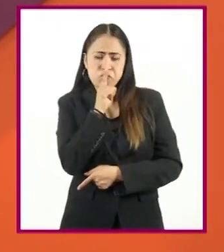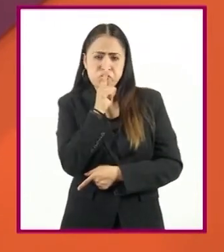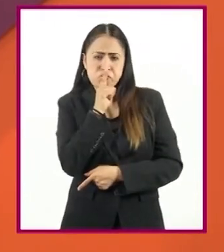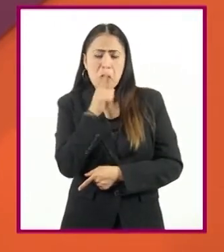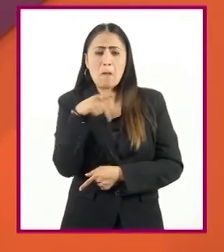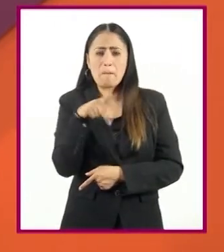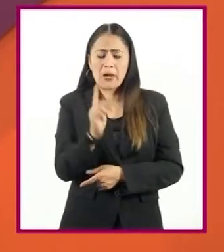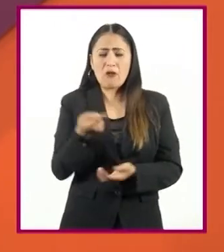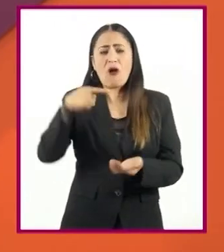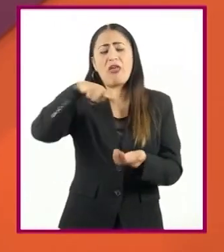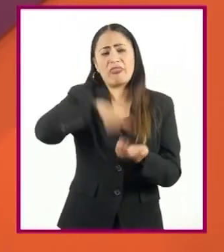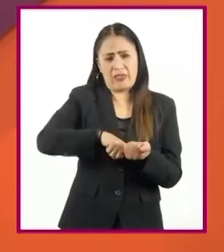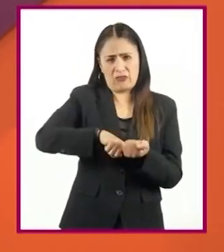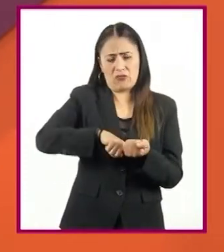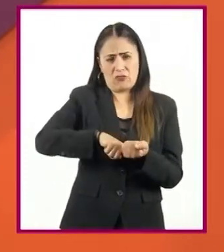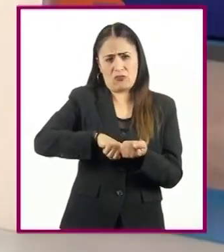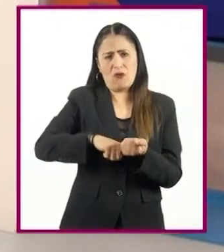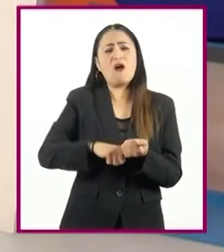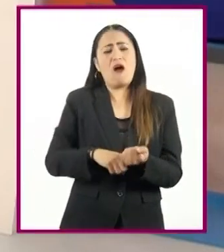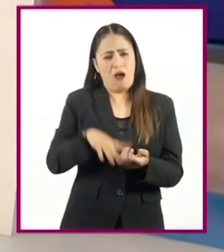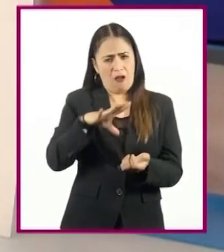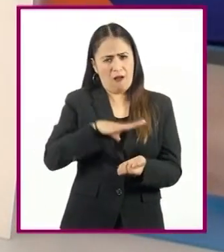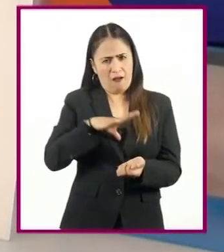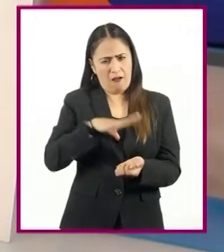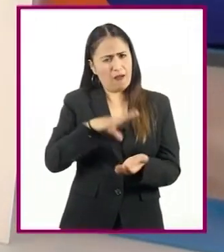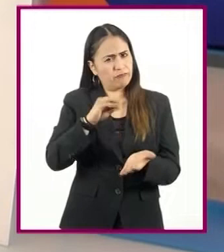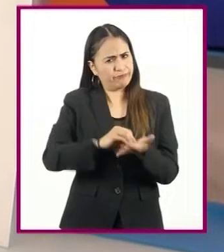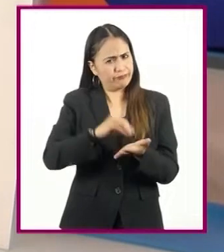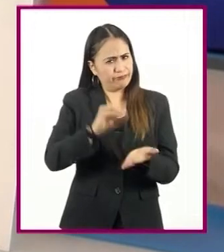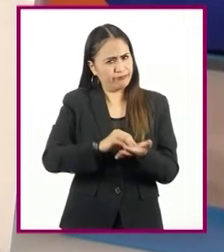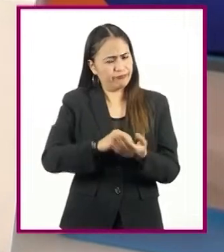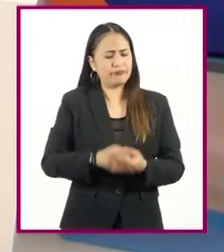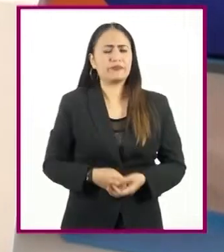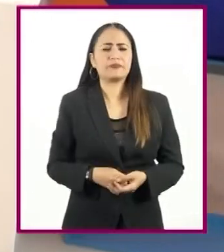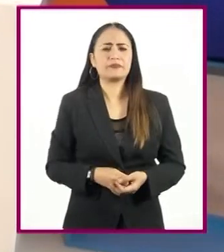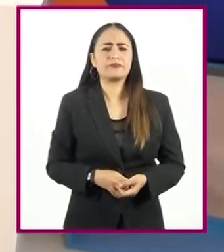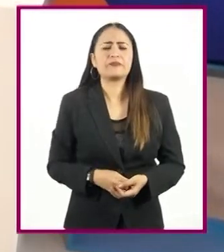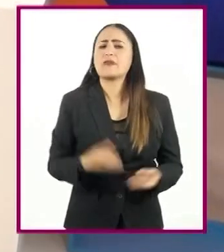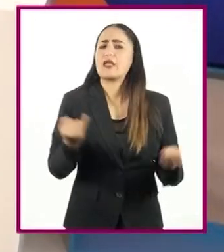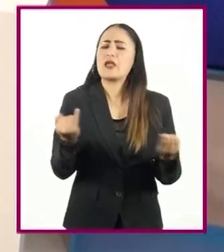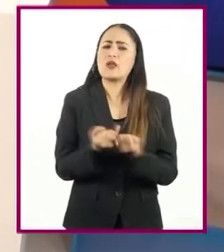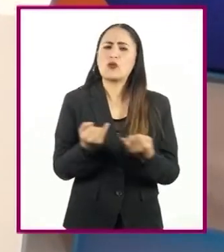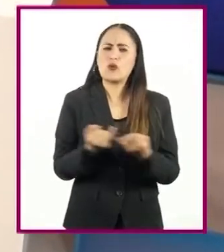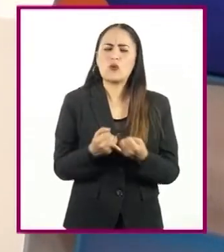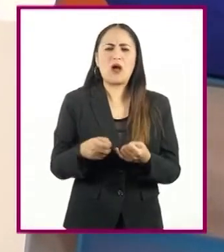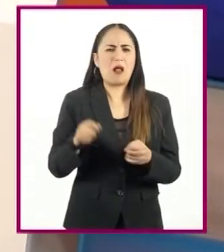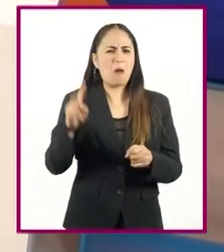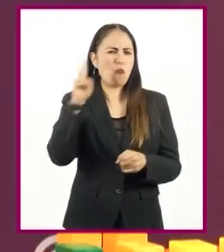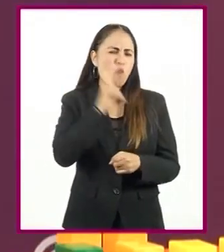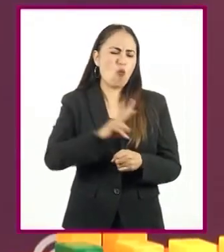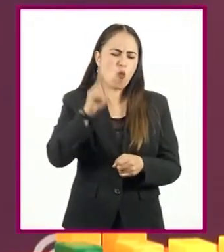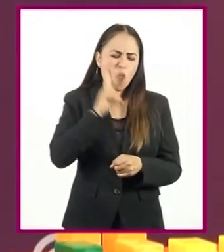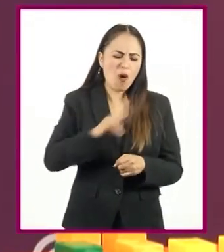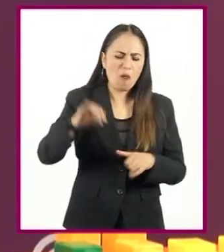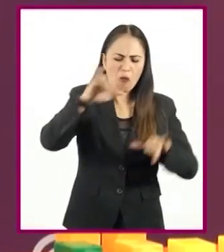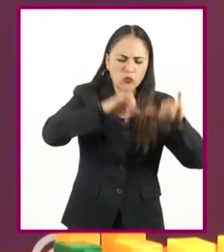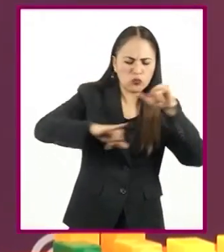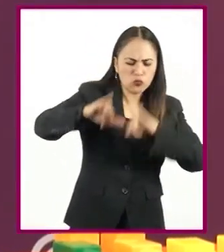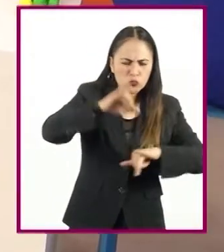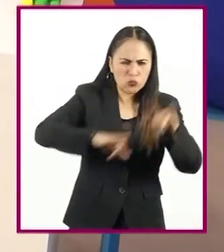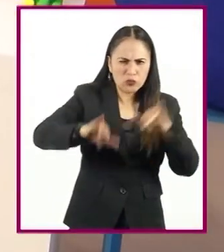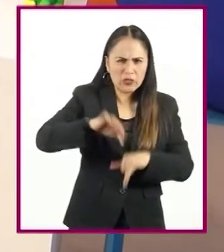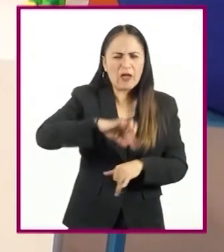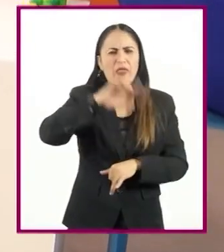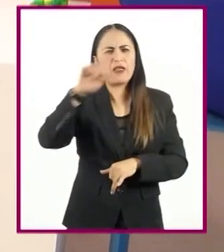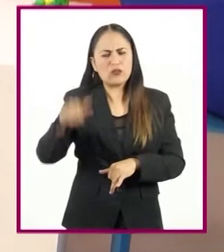presente en la segunda generación. También se percató de que cada vez que hacía este experimento había tres veces más